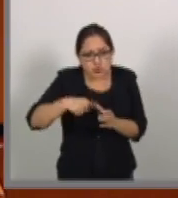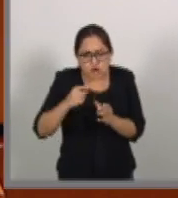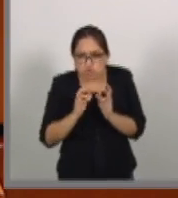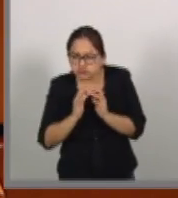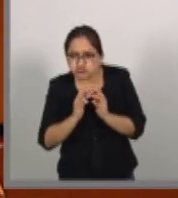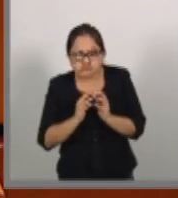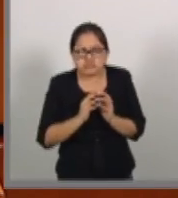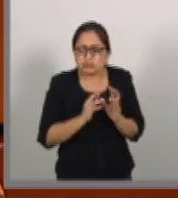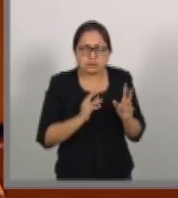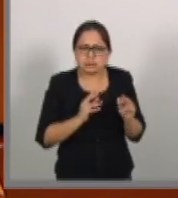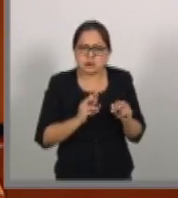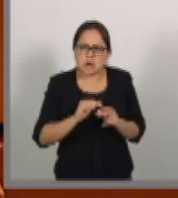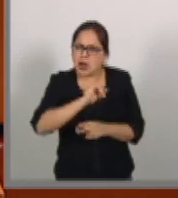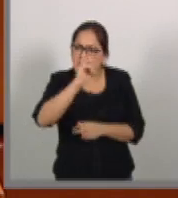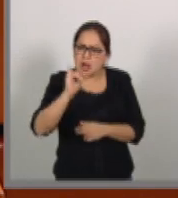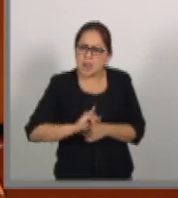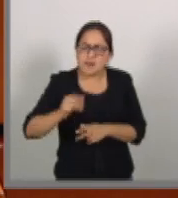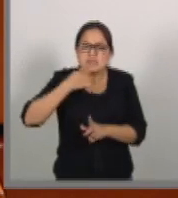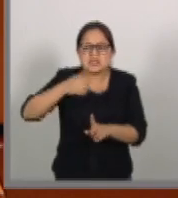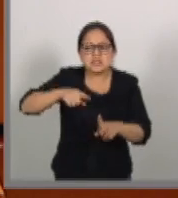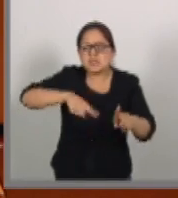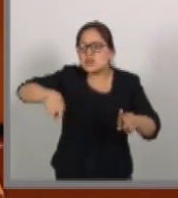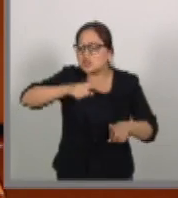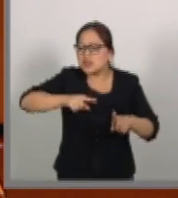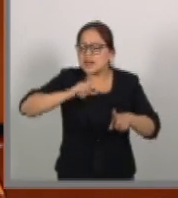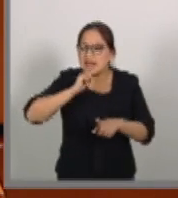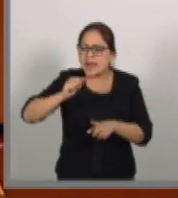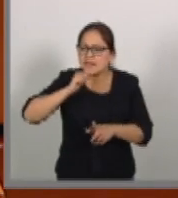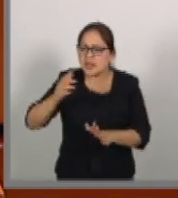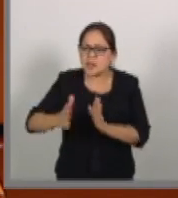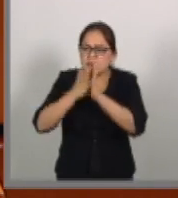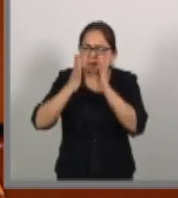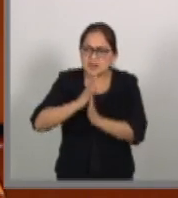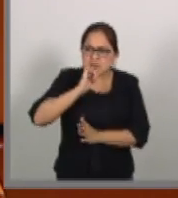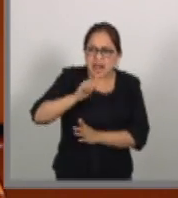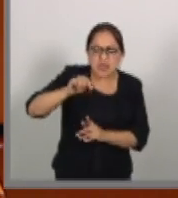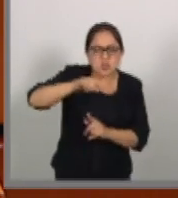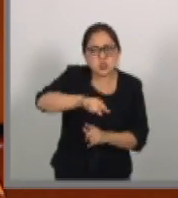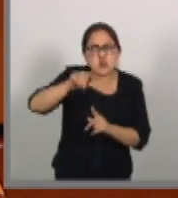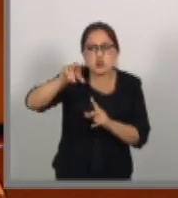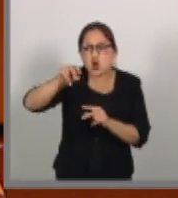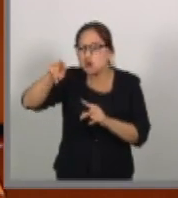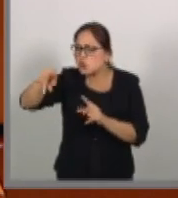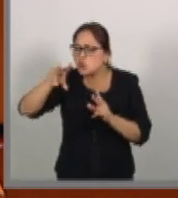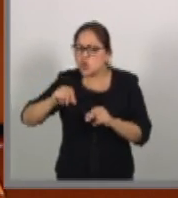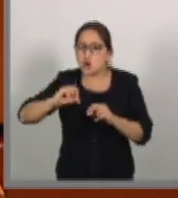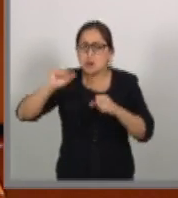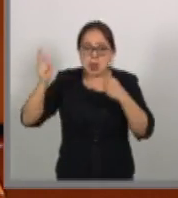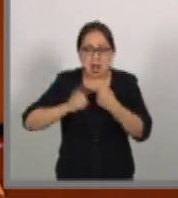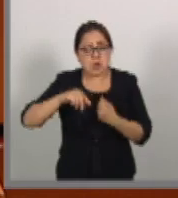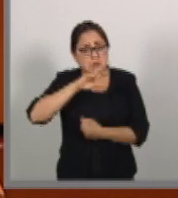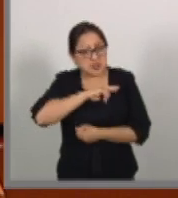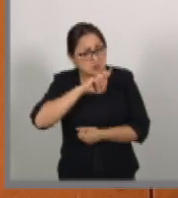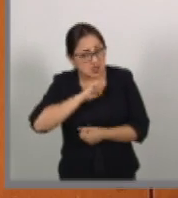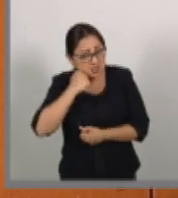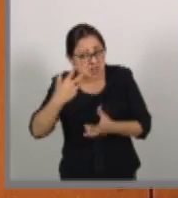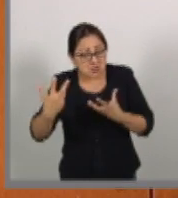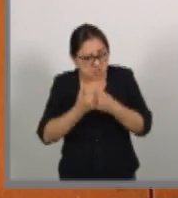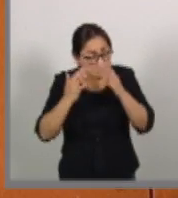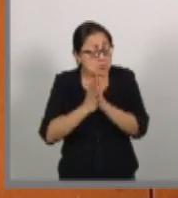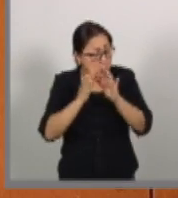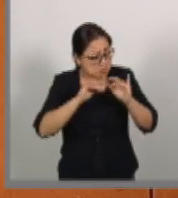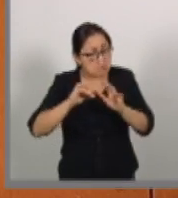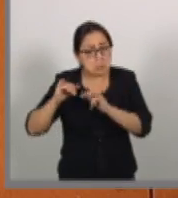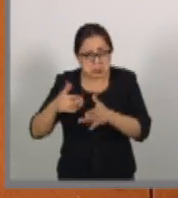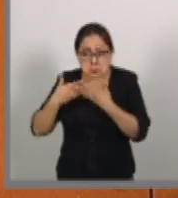ningún momento se le negó a nadie la participación en el diálogo ni algún sector productivo mexicano y